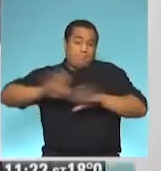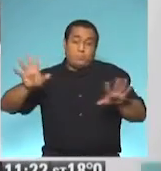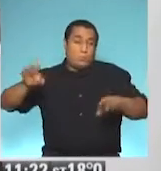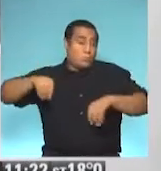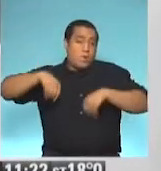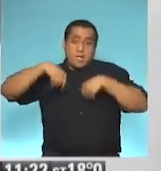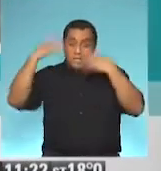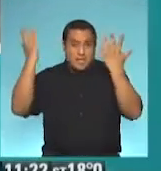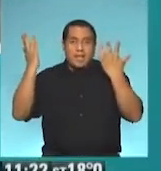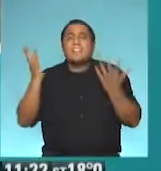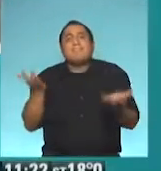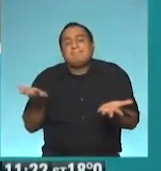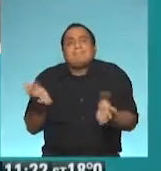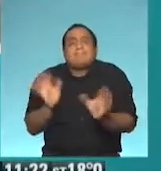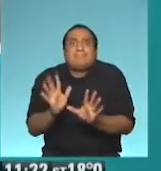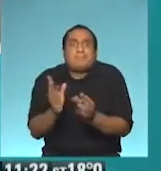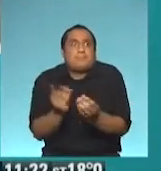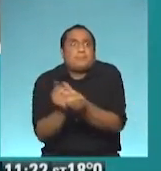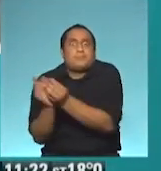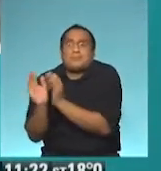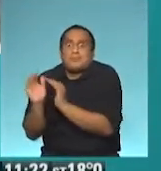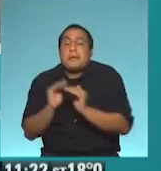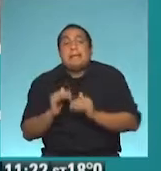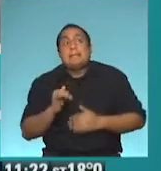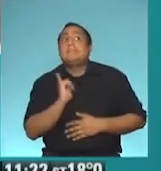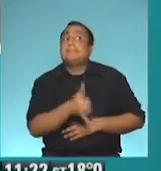Digo, son... Total, sí, te digo.